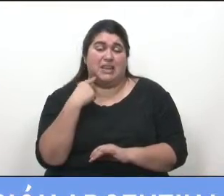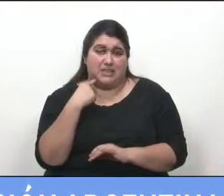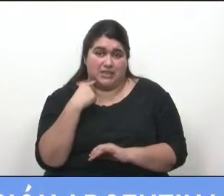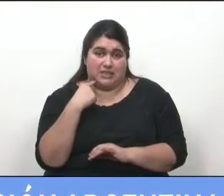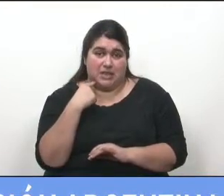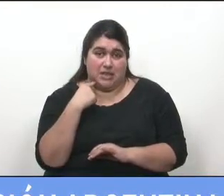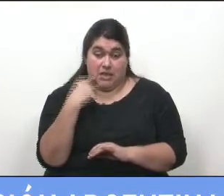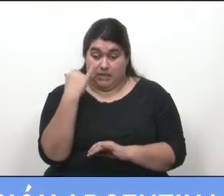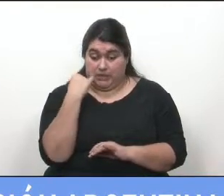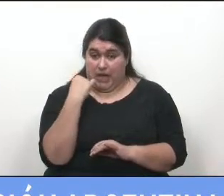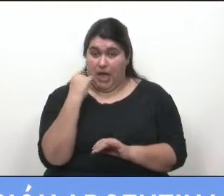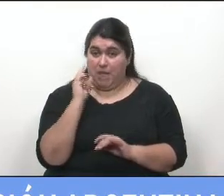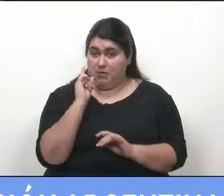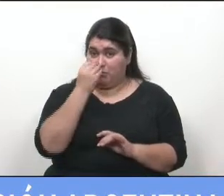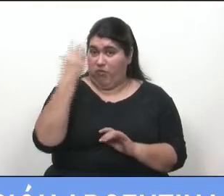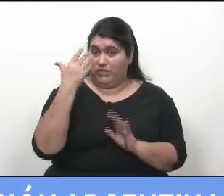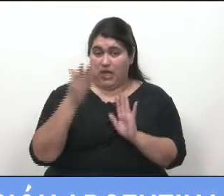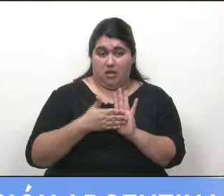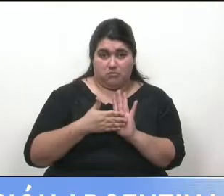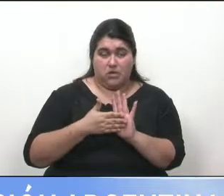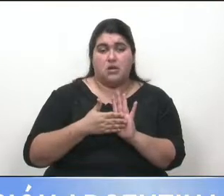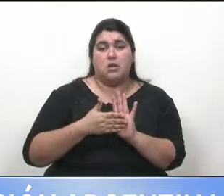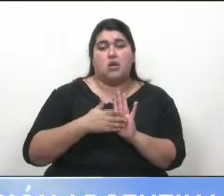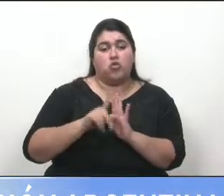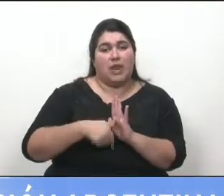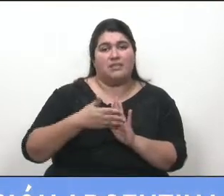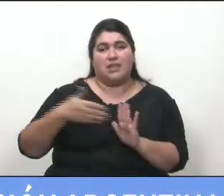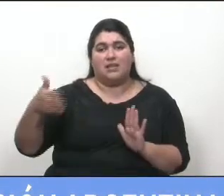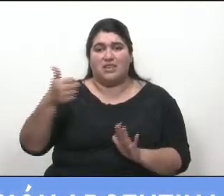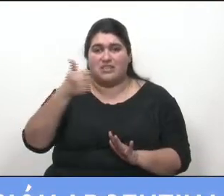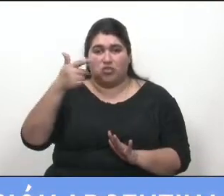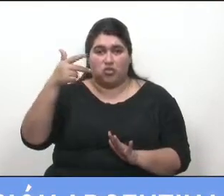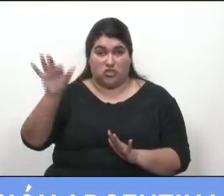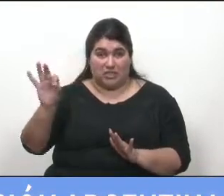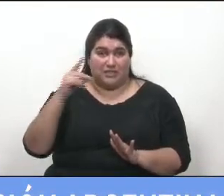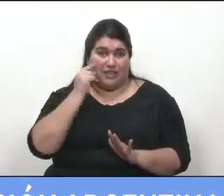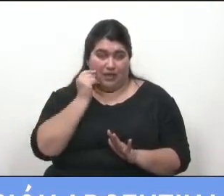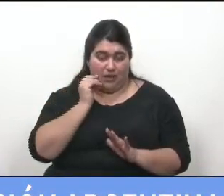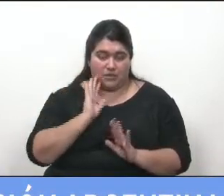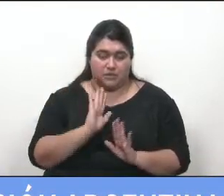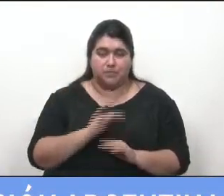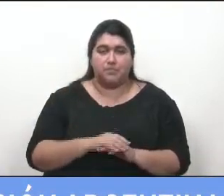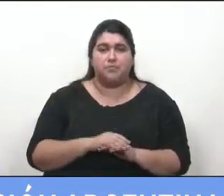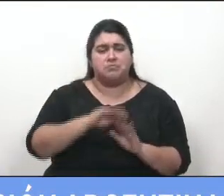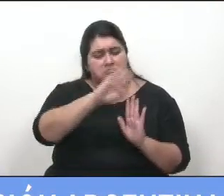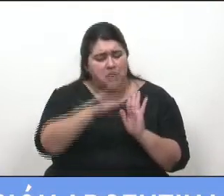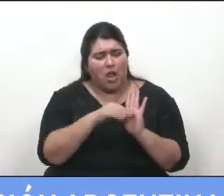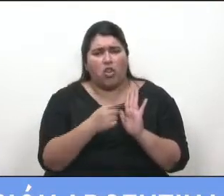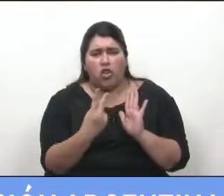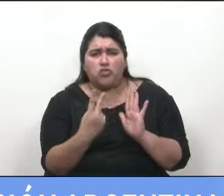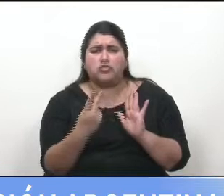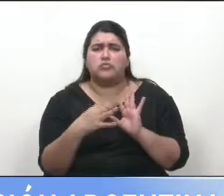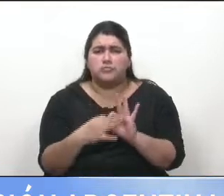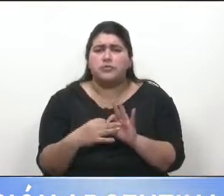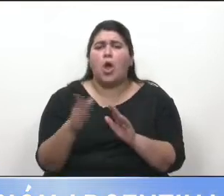vigencia de esta ley hasta y por 360 días. Dicho título 2 se refiere a un programa